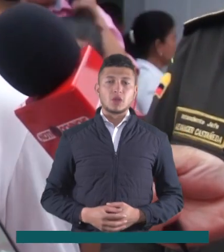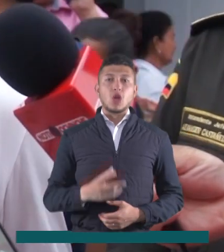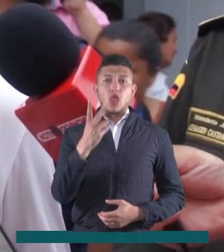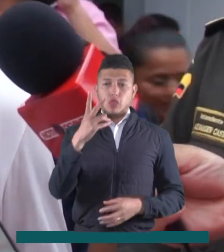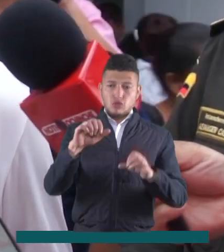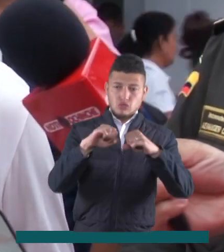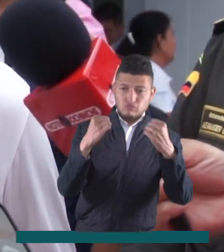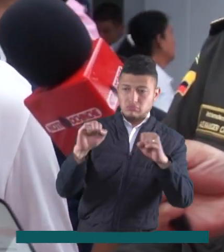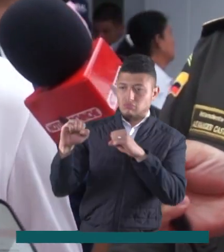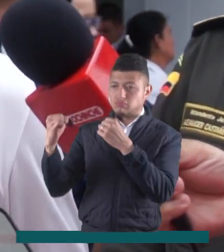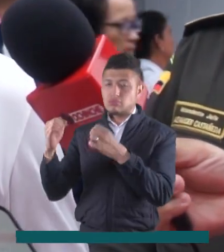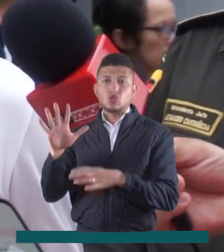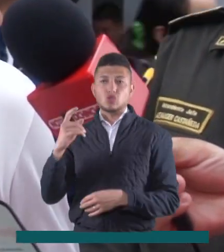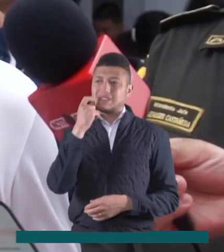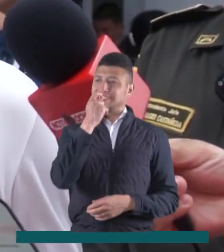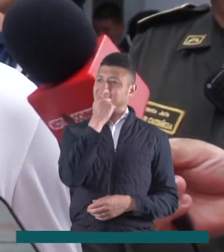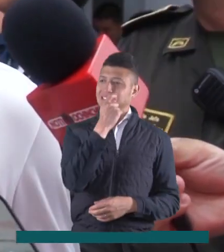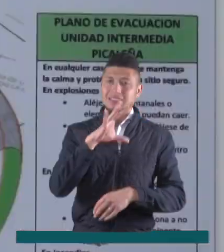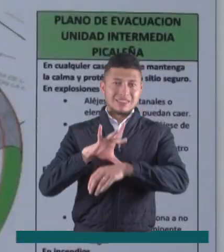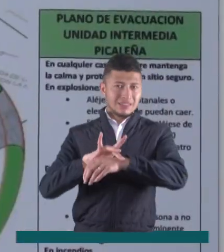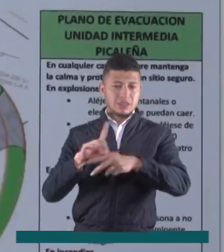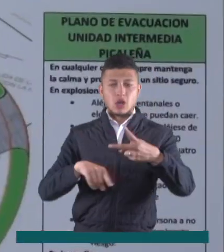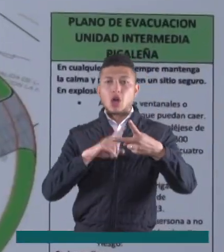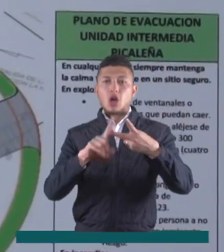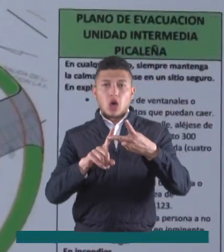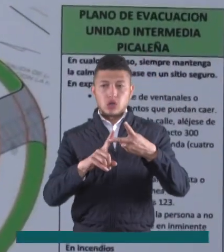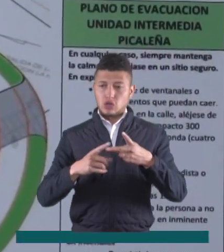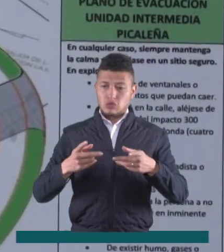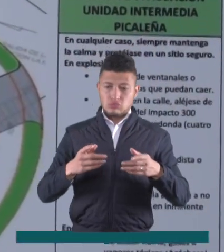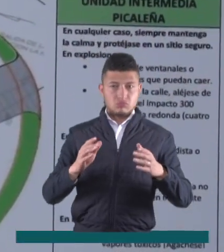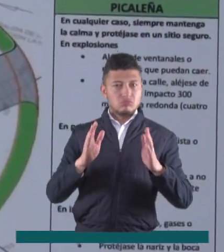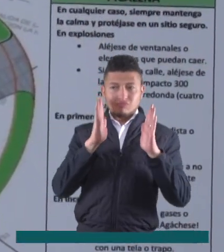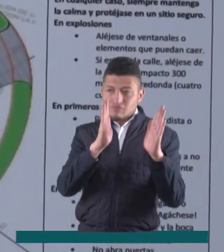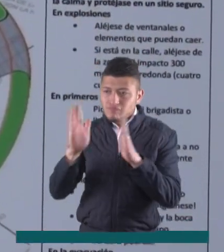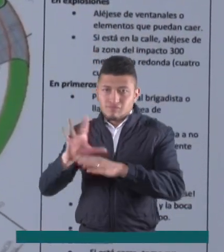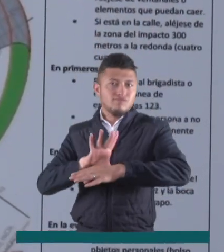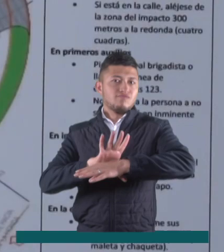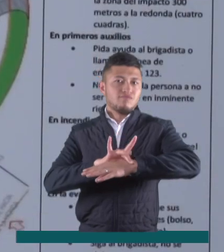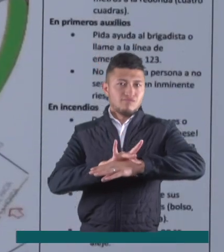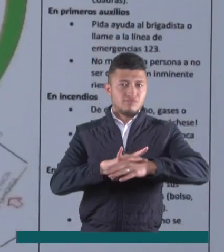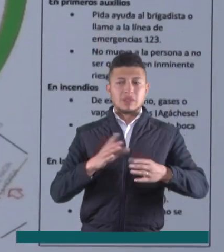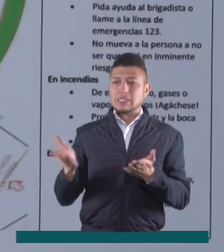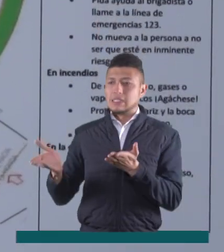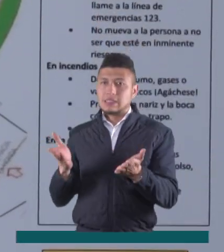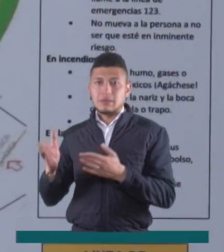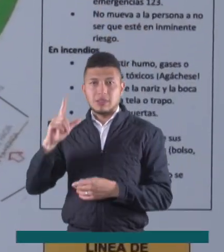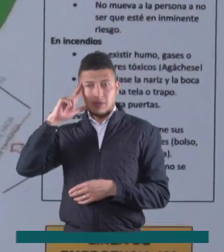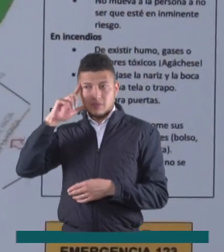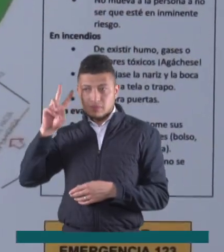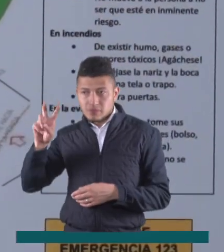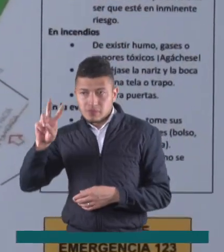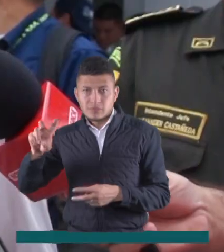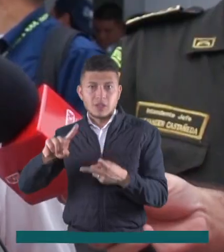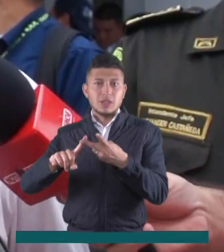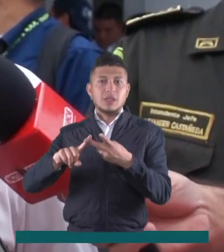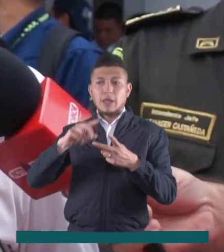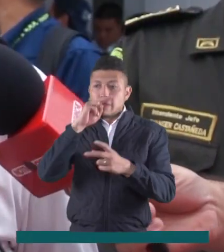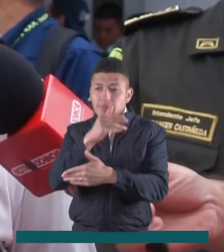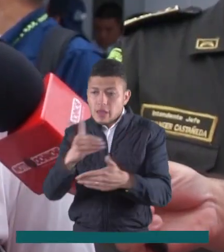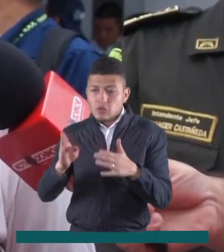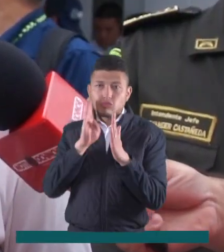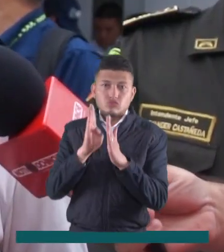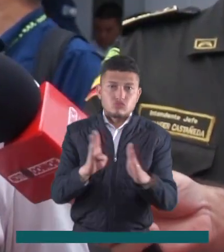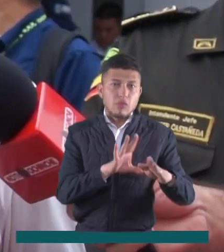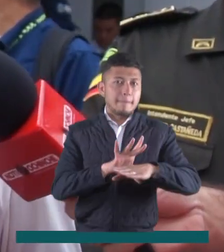dos consultores odontológicos, más de ocho consultores de consulta externa, también servicios de ginecología, de pediatría.